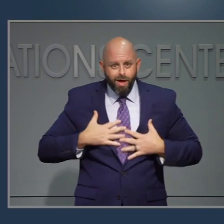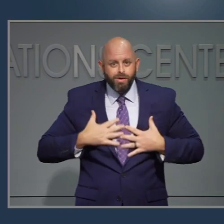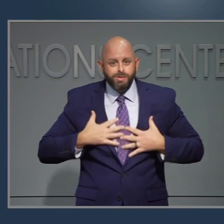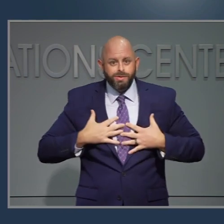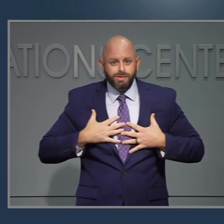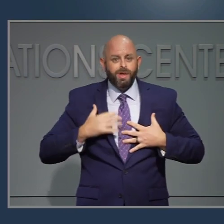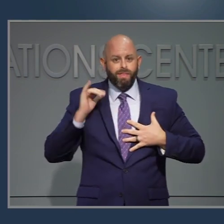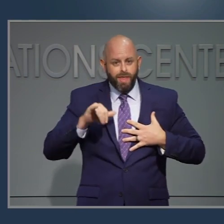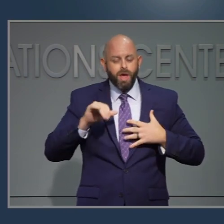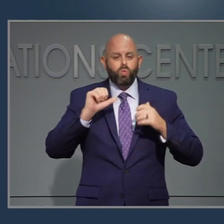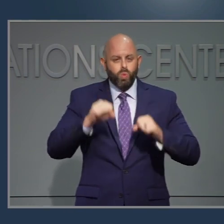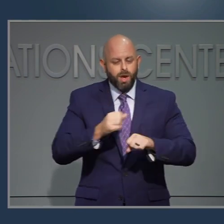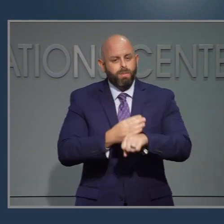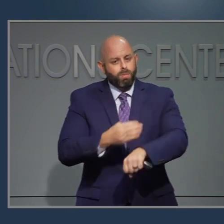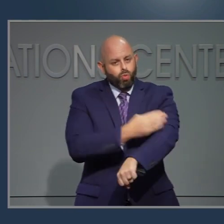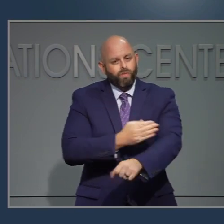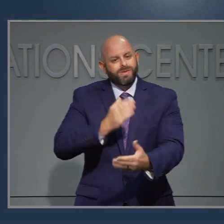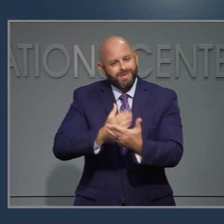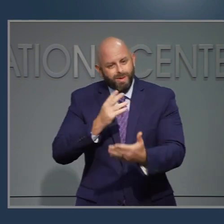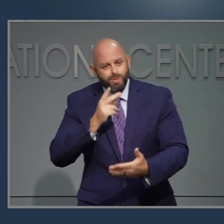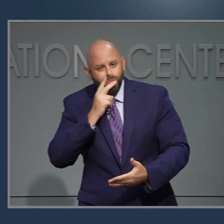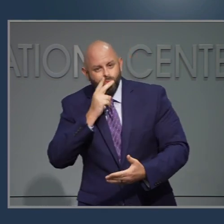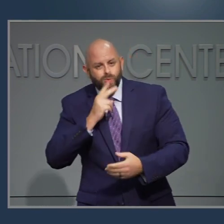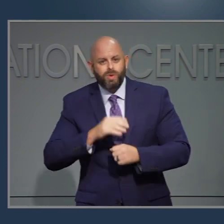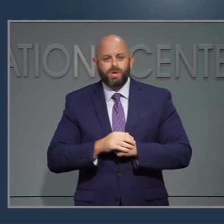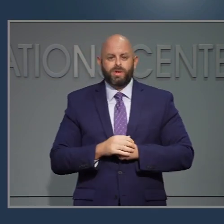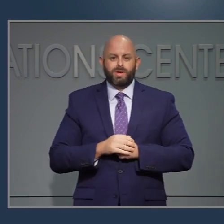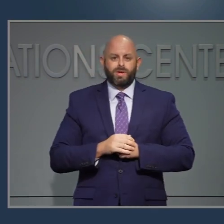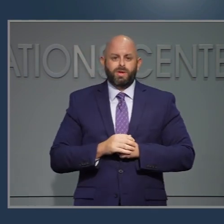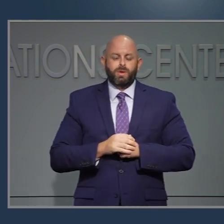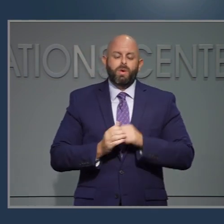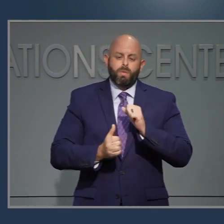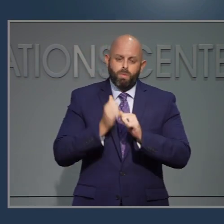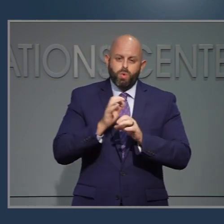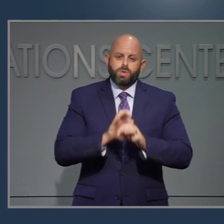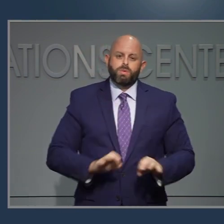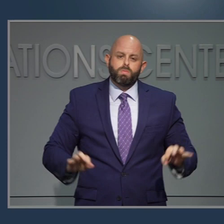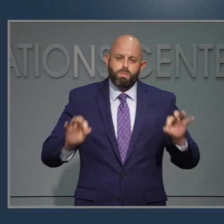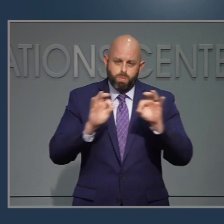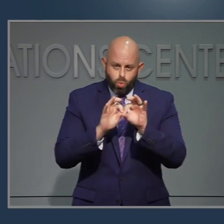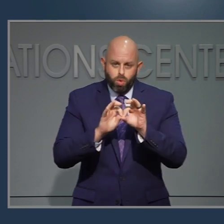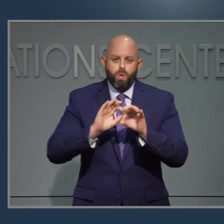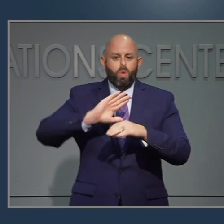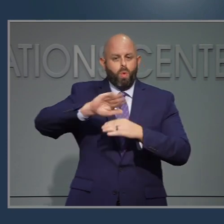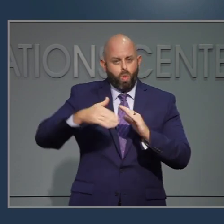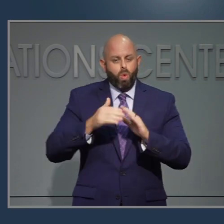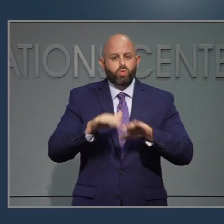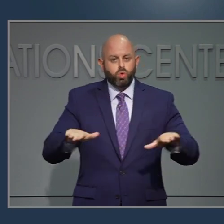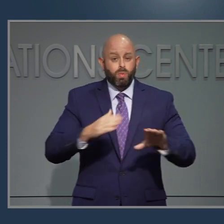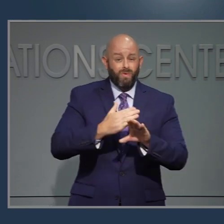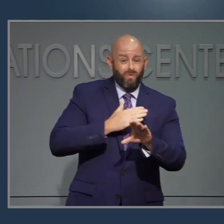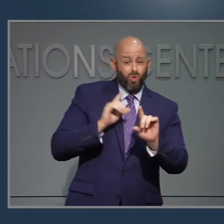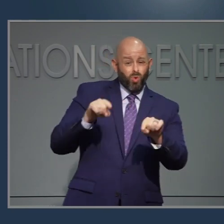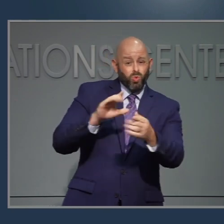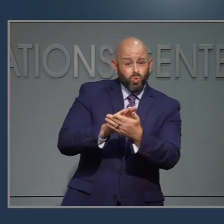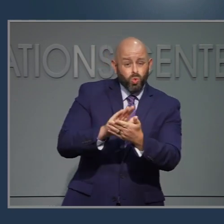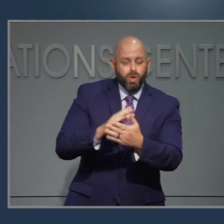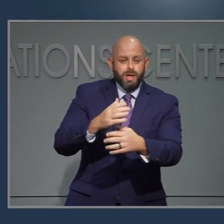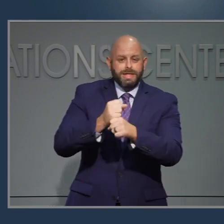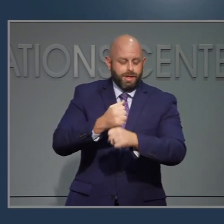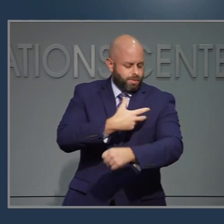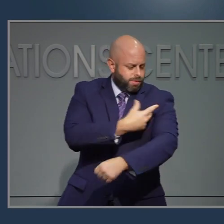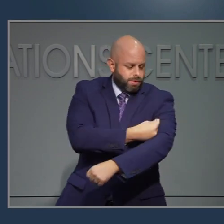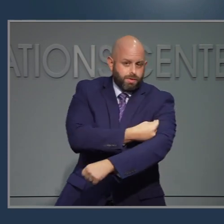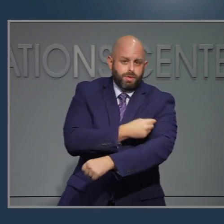conforme se prepara para que los niños regresen a la escuela, ya sea a distancia o presencialmente, es muy importante que tengan sus vacunas al día.